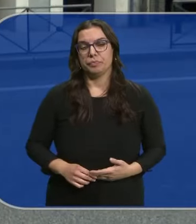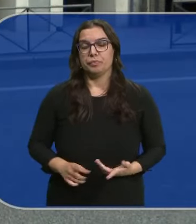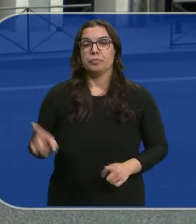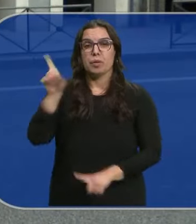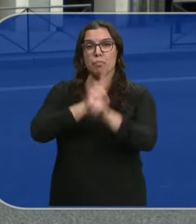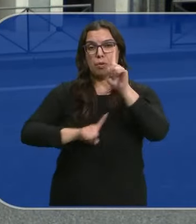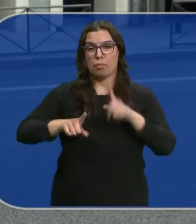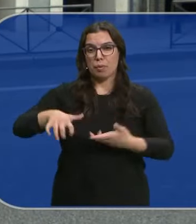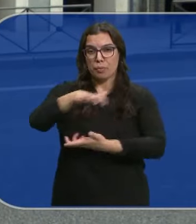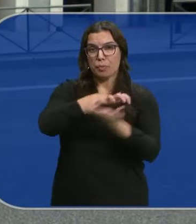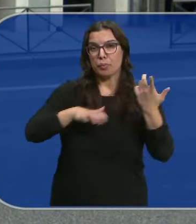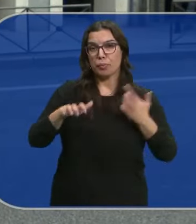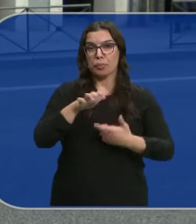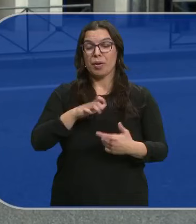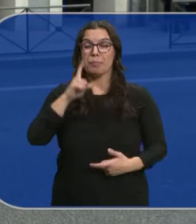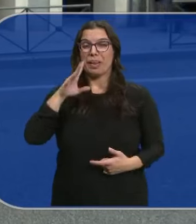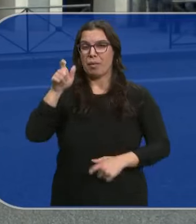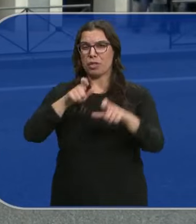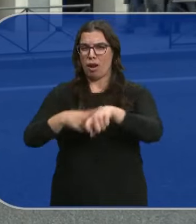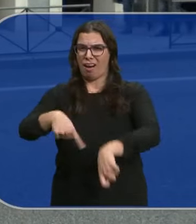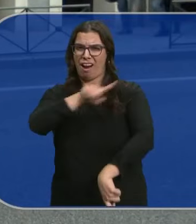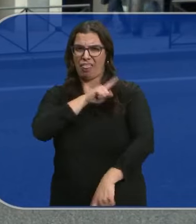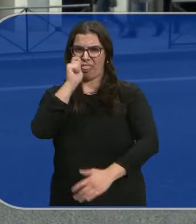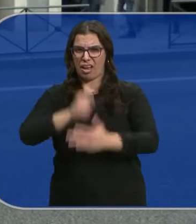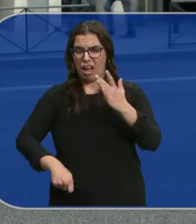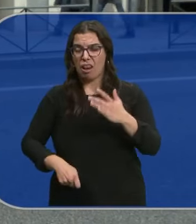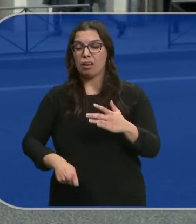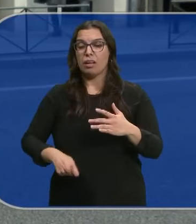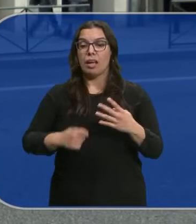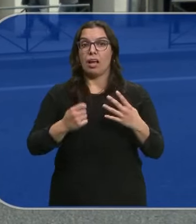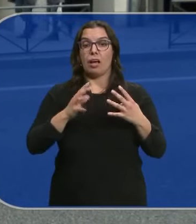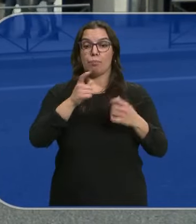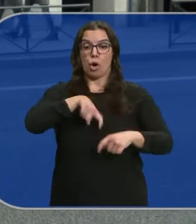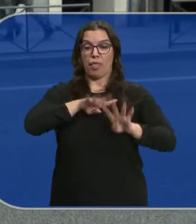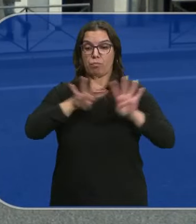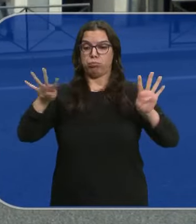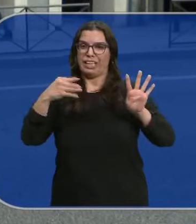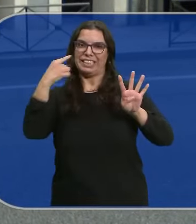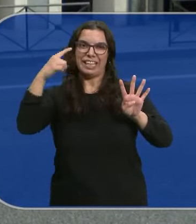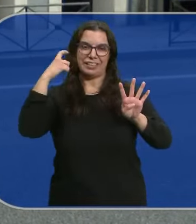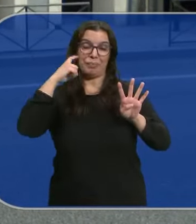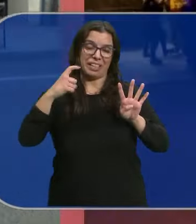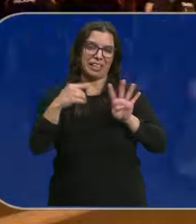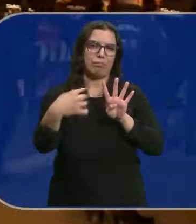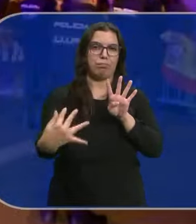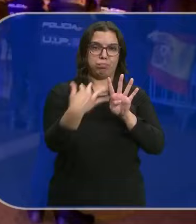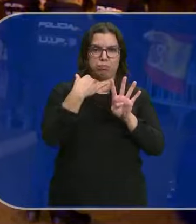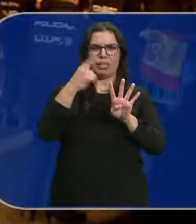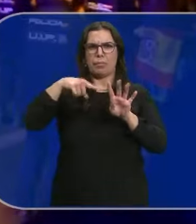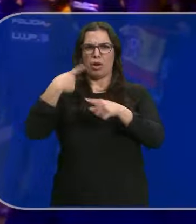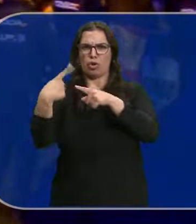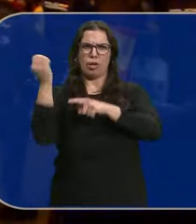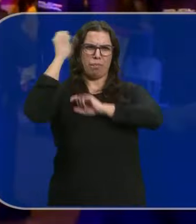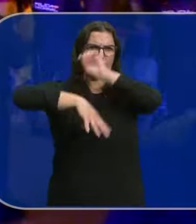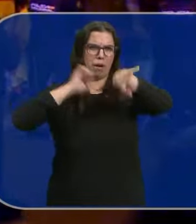Incidentes con personas de apariencia ultra que intentaron saltarse ese cordón policial Y lanzar objetos, lo que obligó a los agentes a